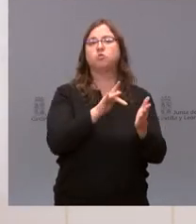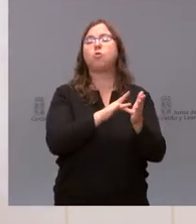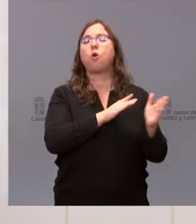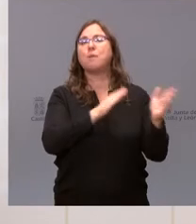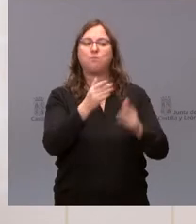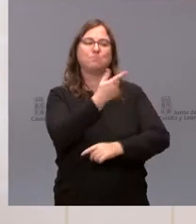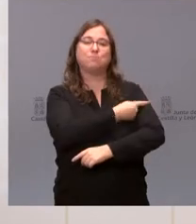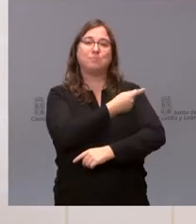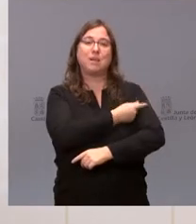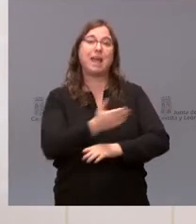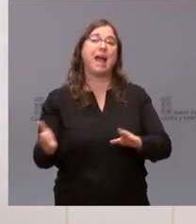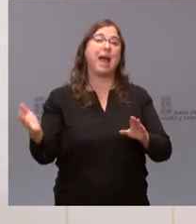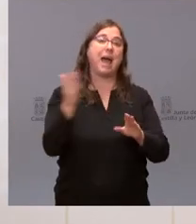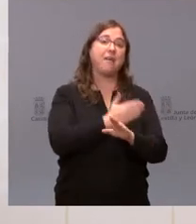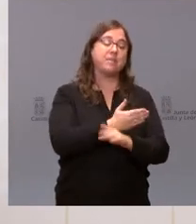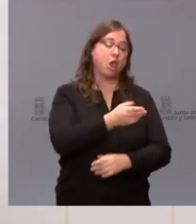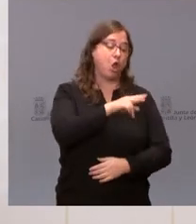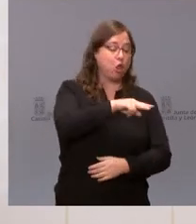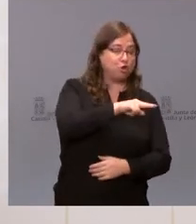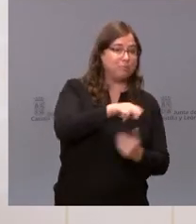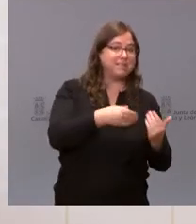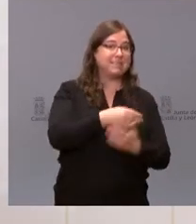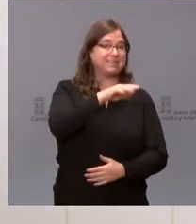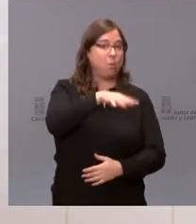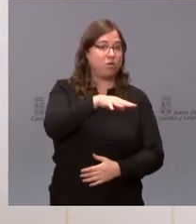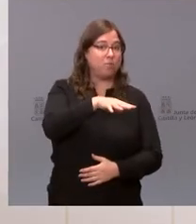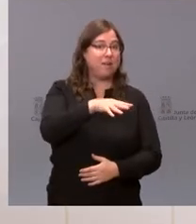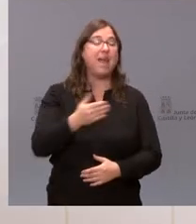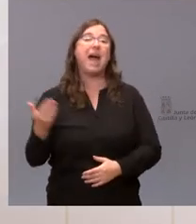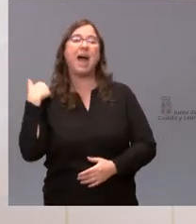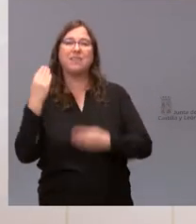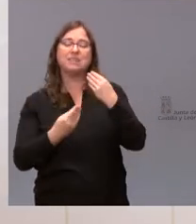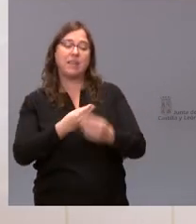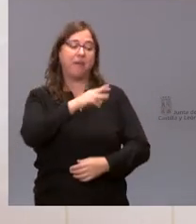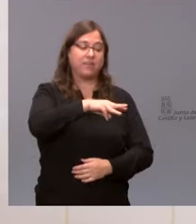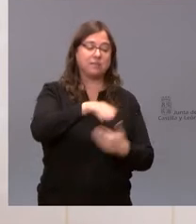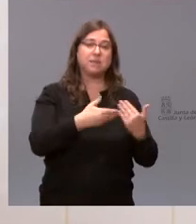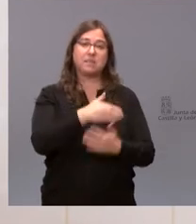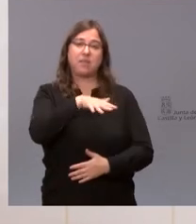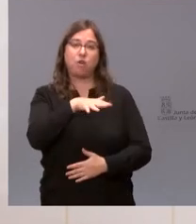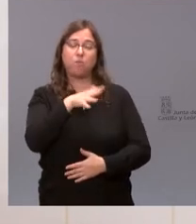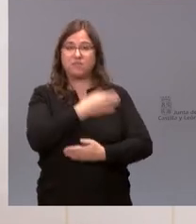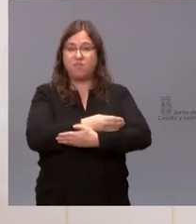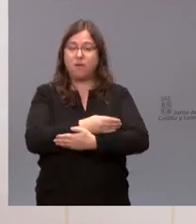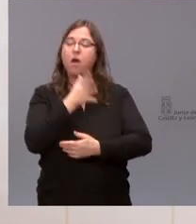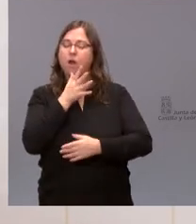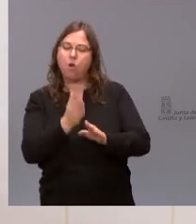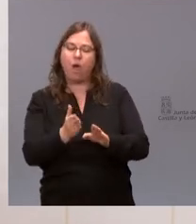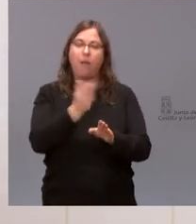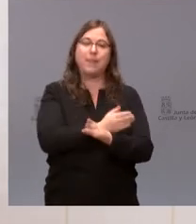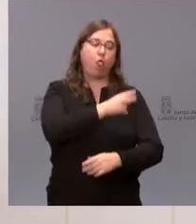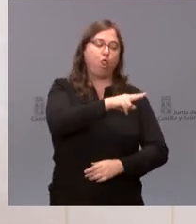de dos a cuatro meses de vida en vez de los tres a cinco meses que realizábamos en estos momentos.